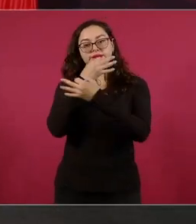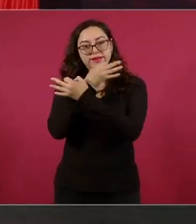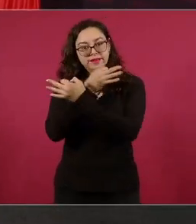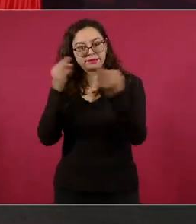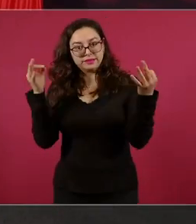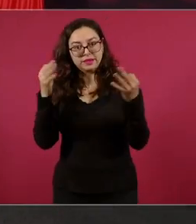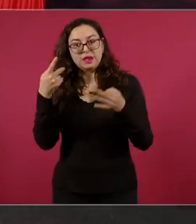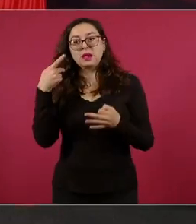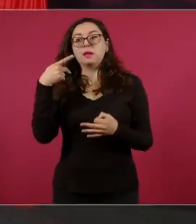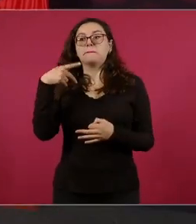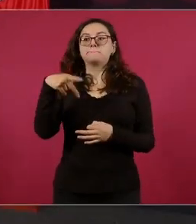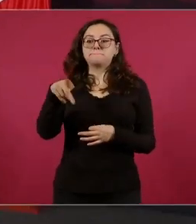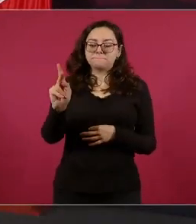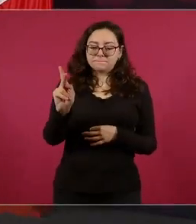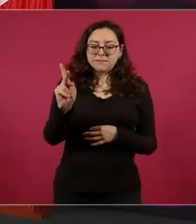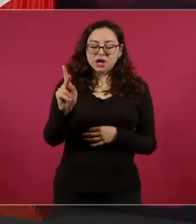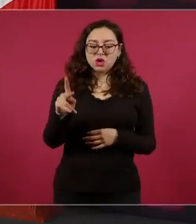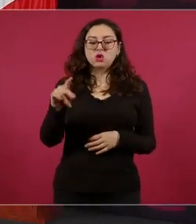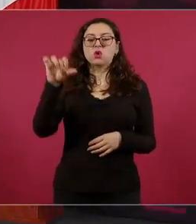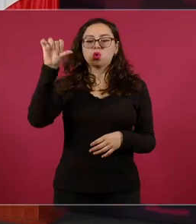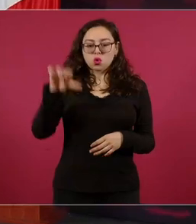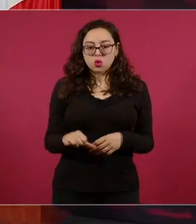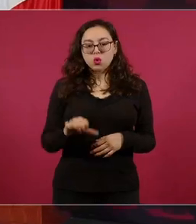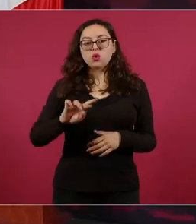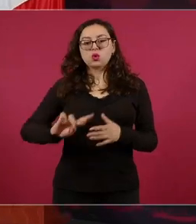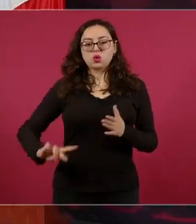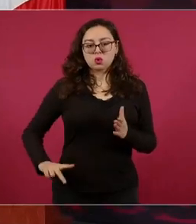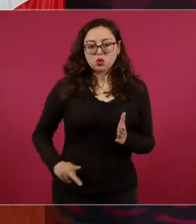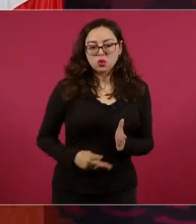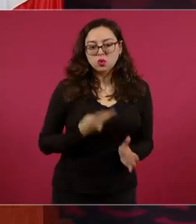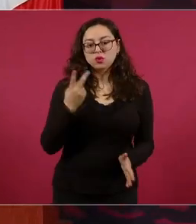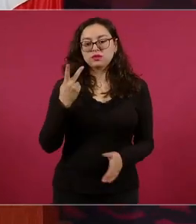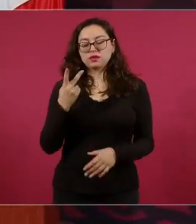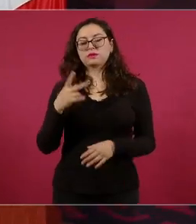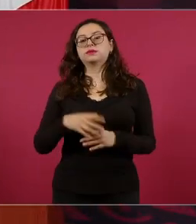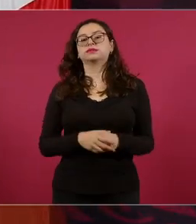reconocimiento a Prisca